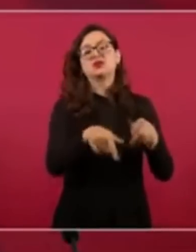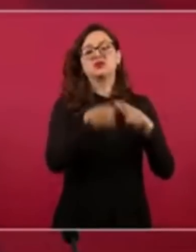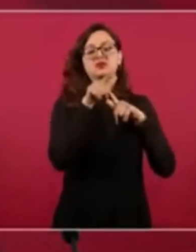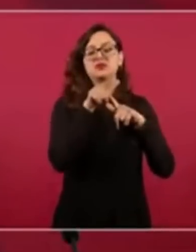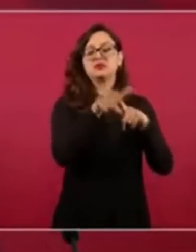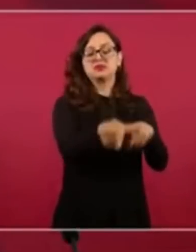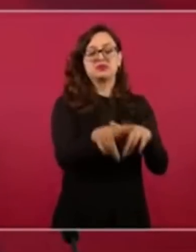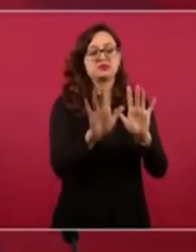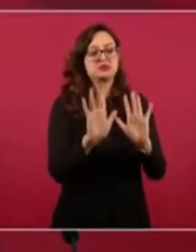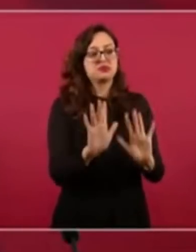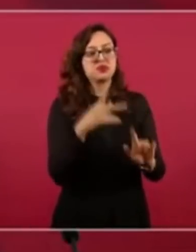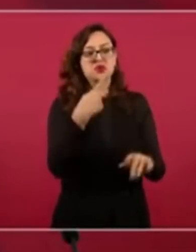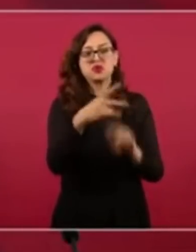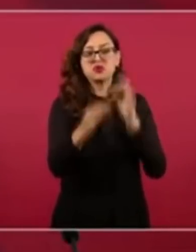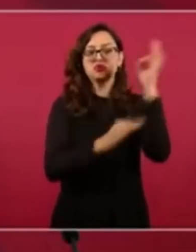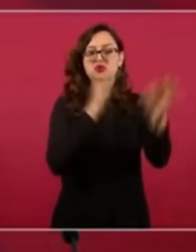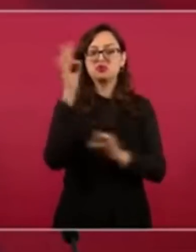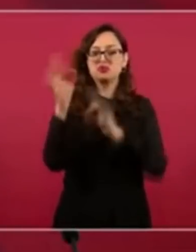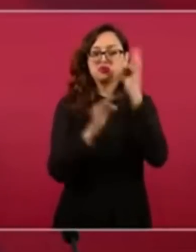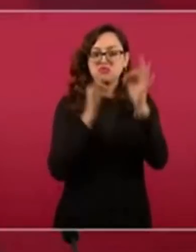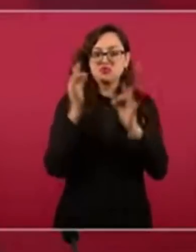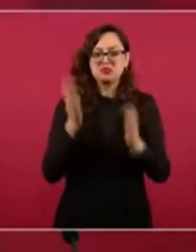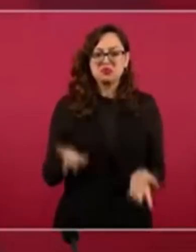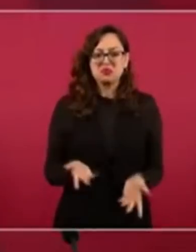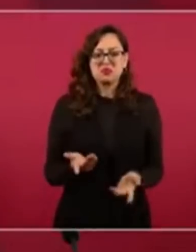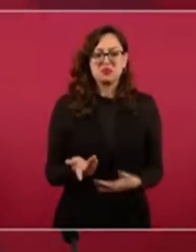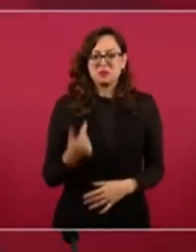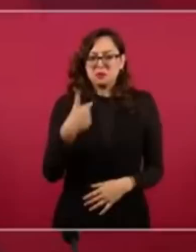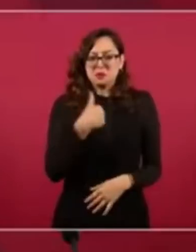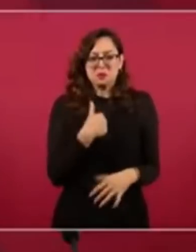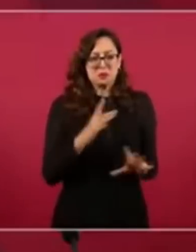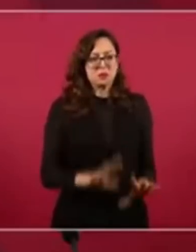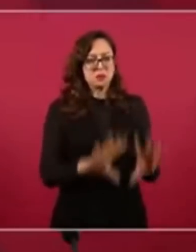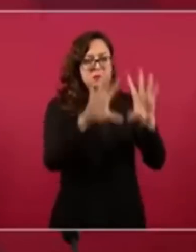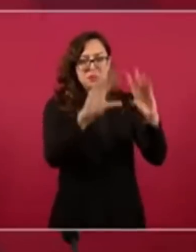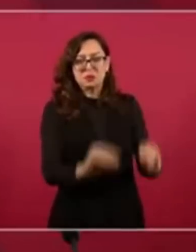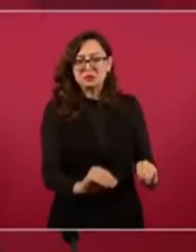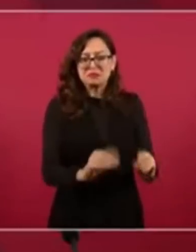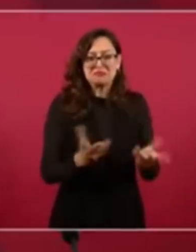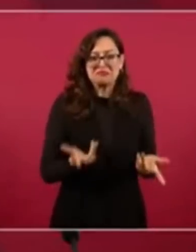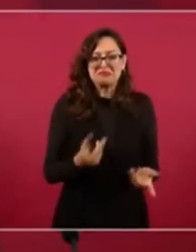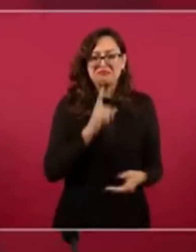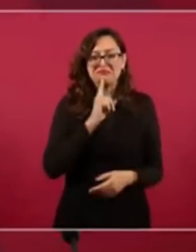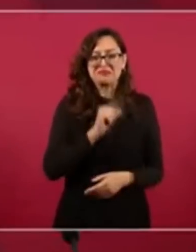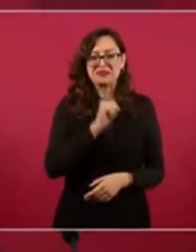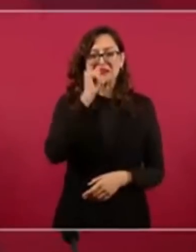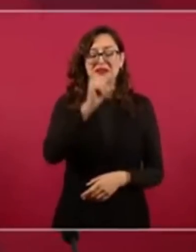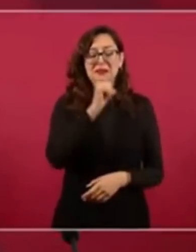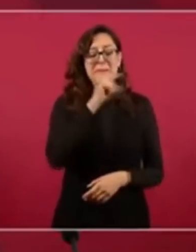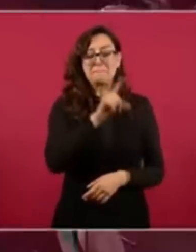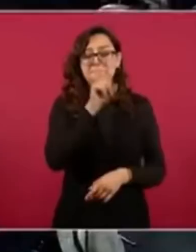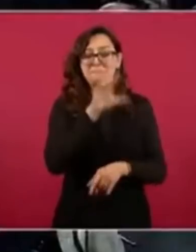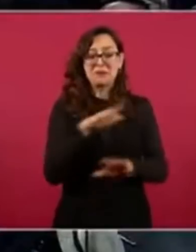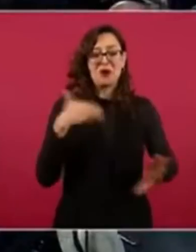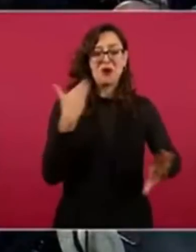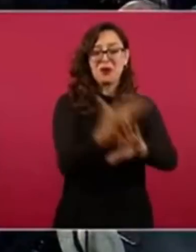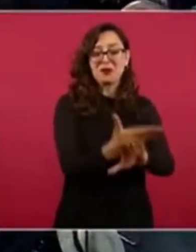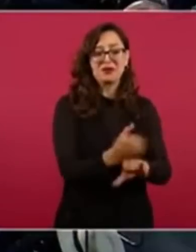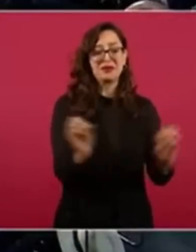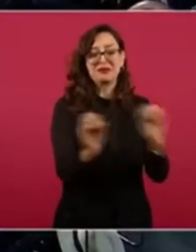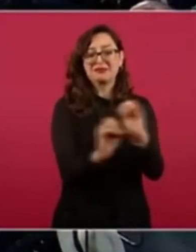libertades. no, no, no, no, no, no, es que no, es